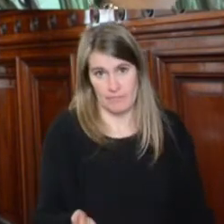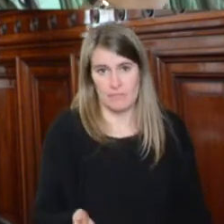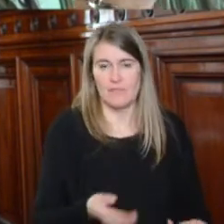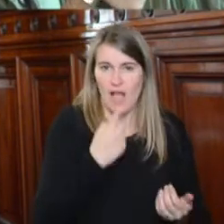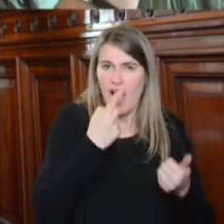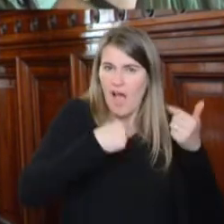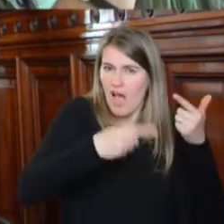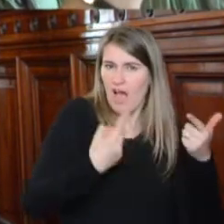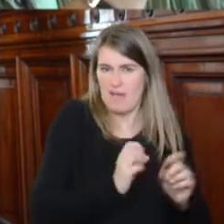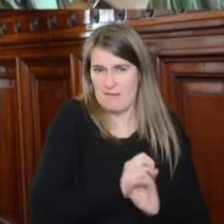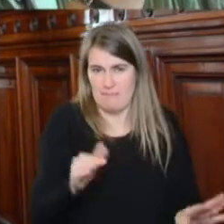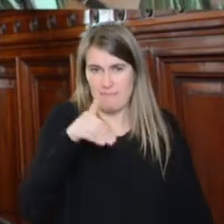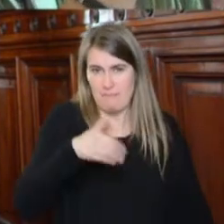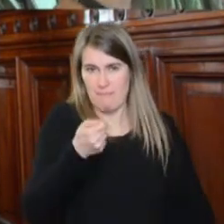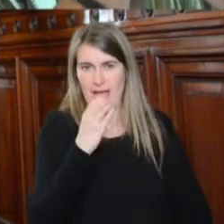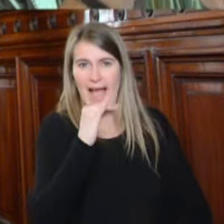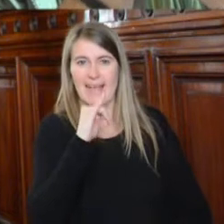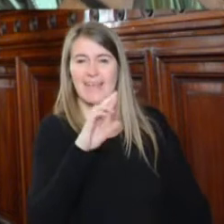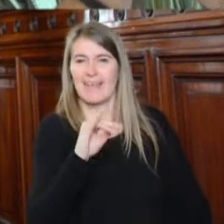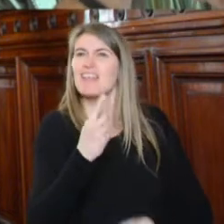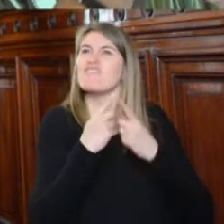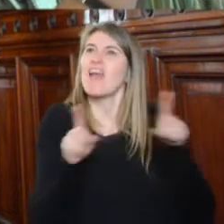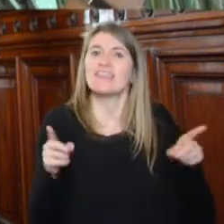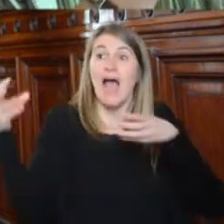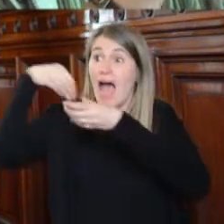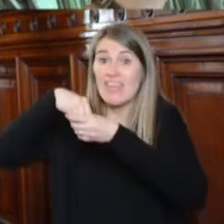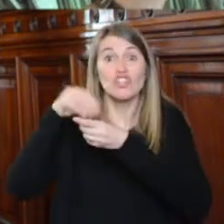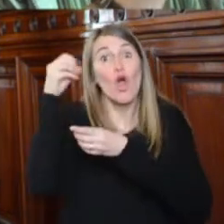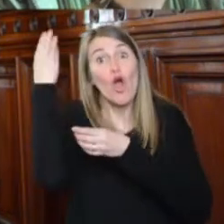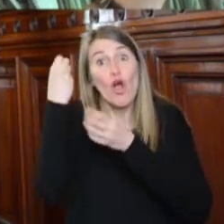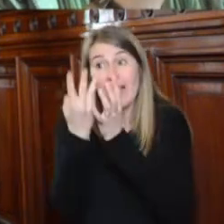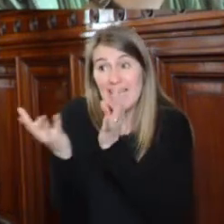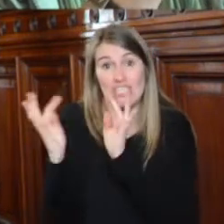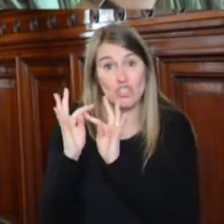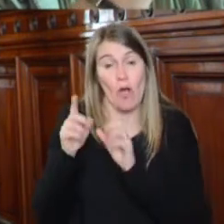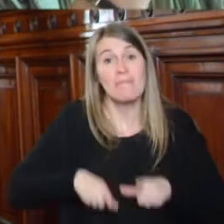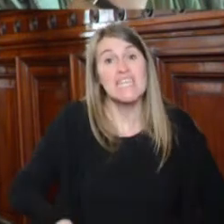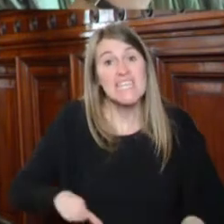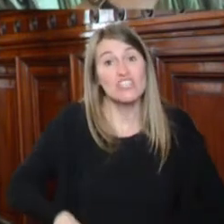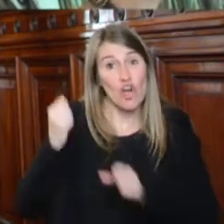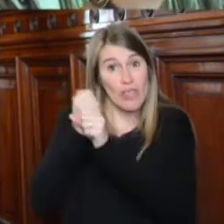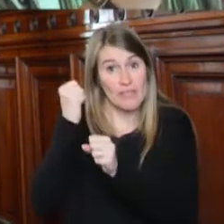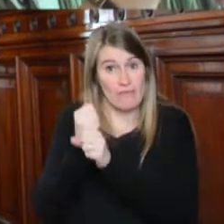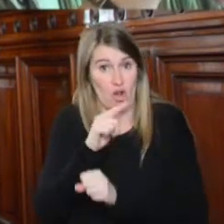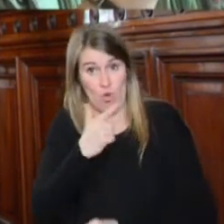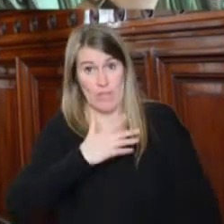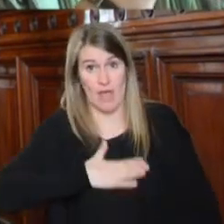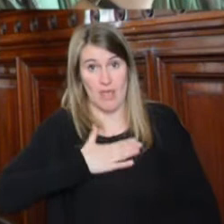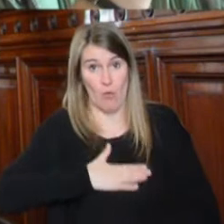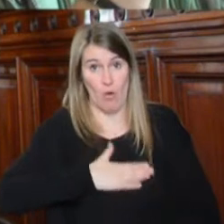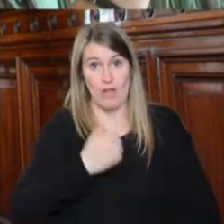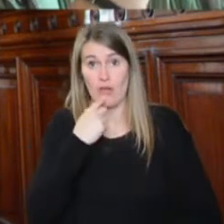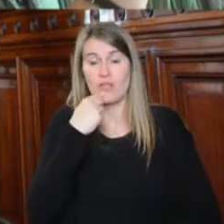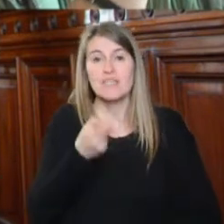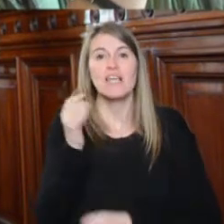aisladas, sino que están en consonancia con el resto de su gabinete. Por ejemplo, el propio Ministro de Trabajo denunció que lo que llamó la industria del juicio